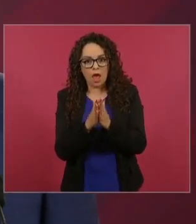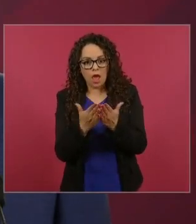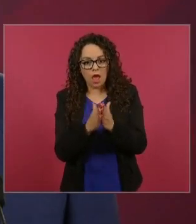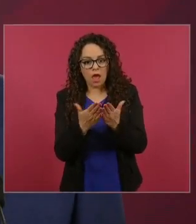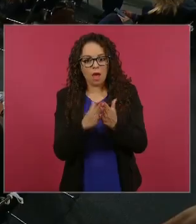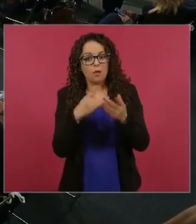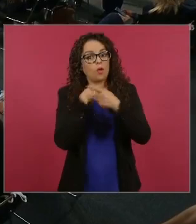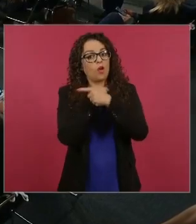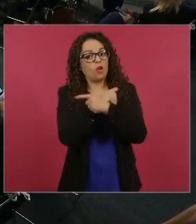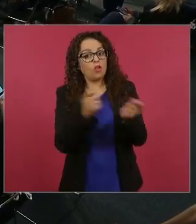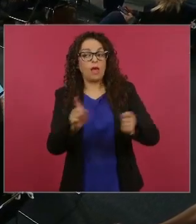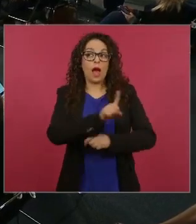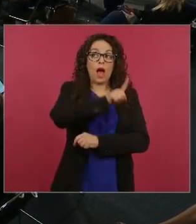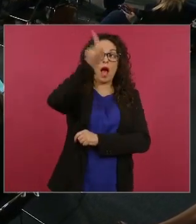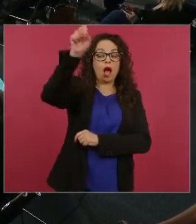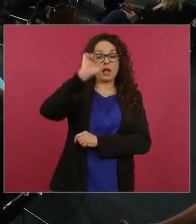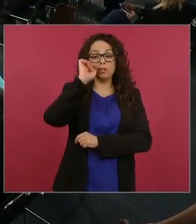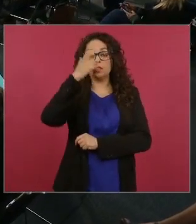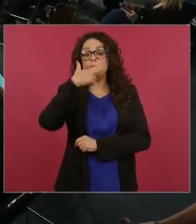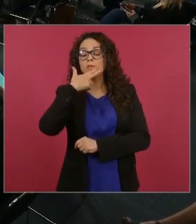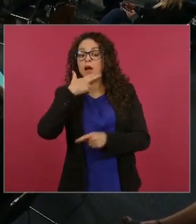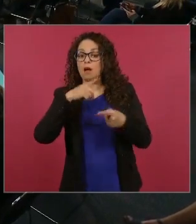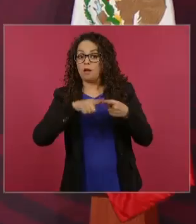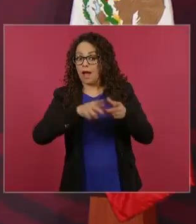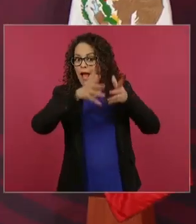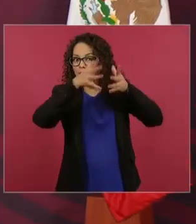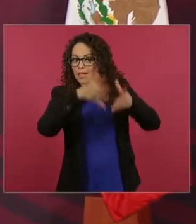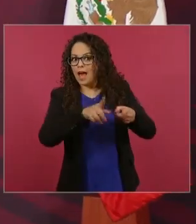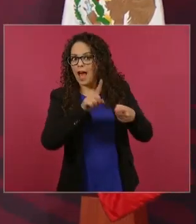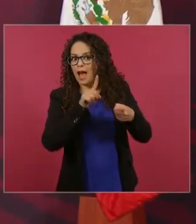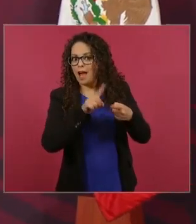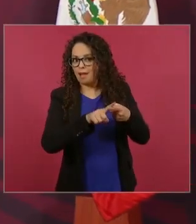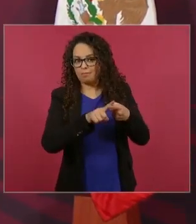en Chihuahua nada más falta Coahuila pero ya